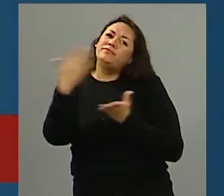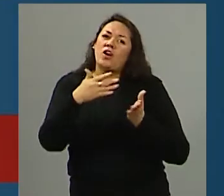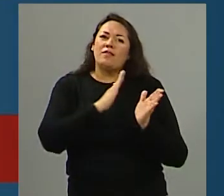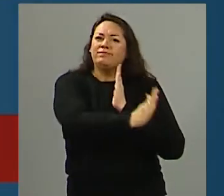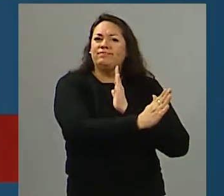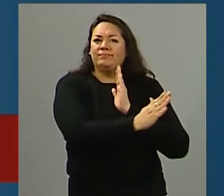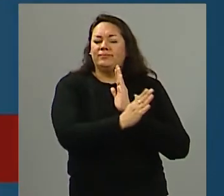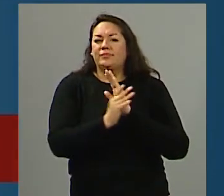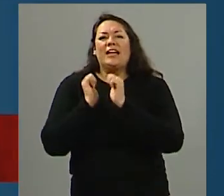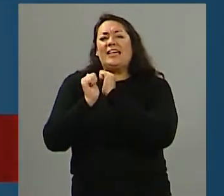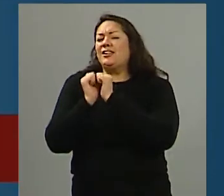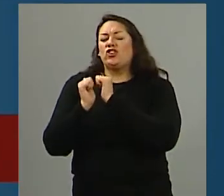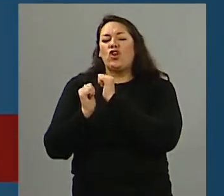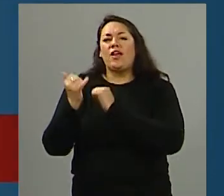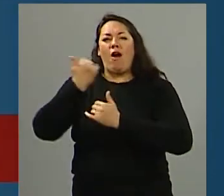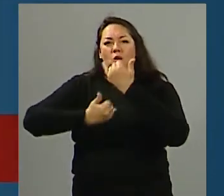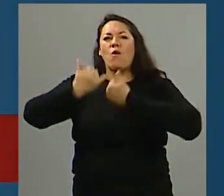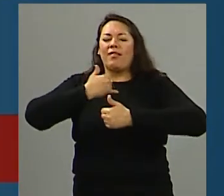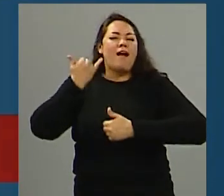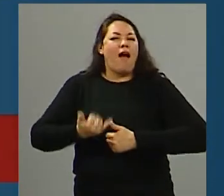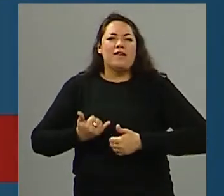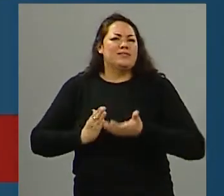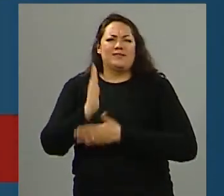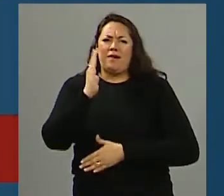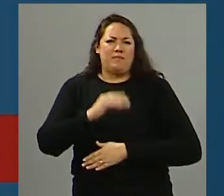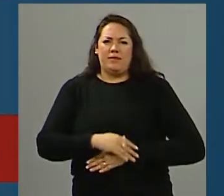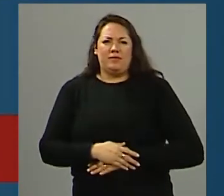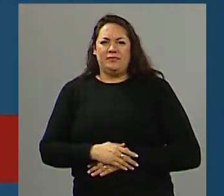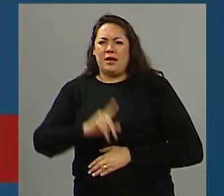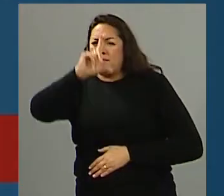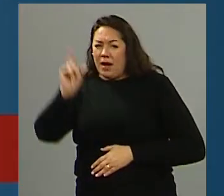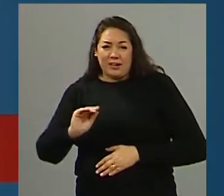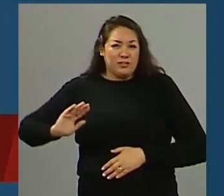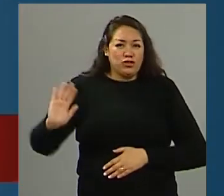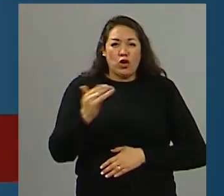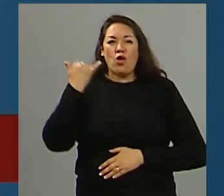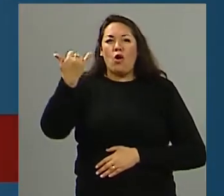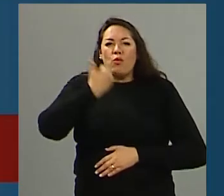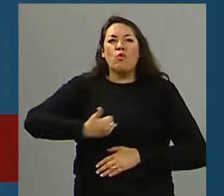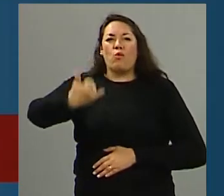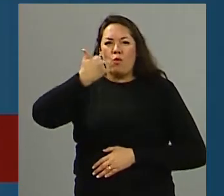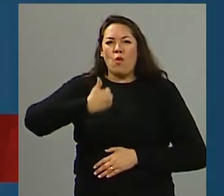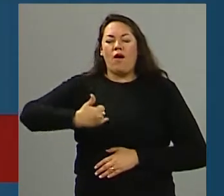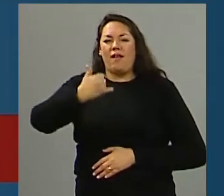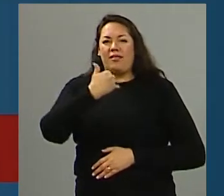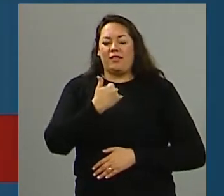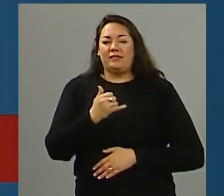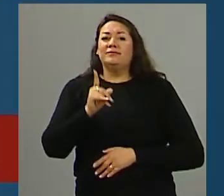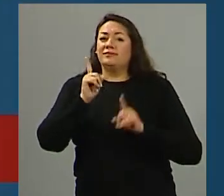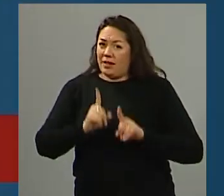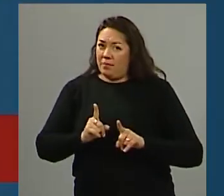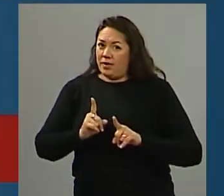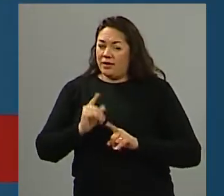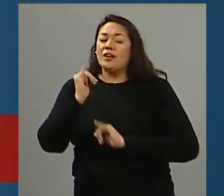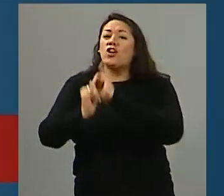escucha historias todo el tiempo. Esto pasa en todo el país. Esa es verdad, en todo el país. Y hay que decir la verdad, Nueva York